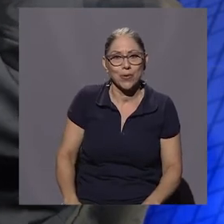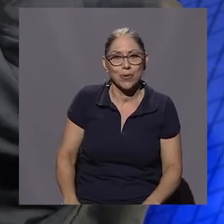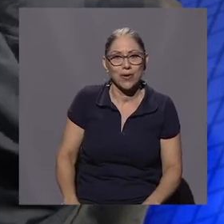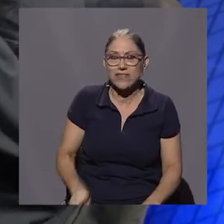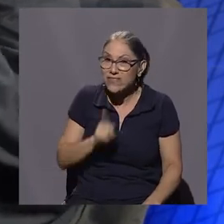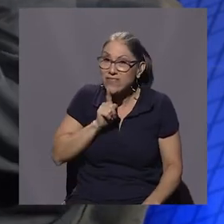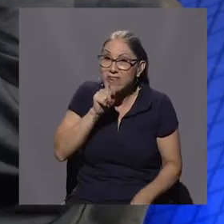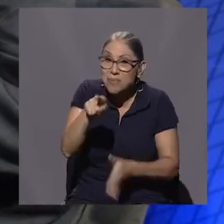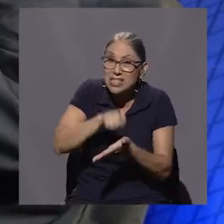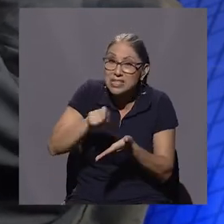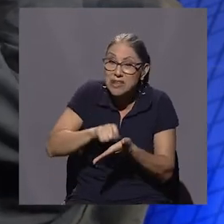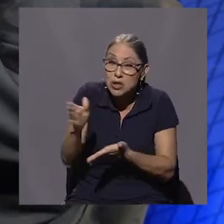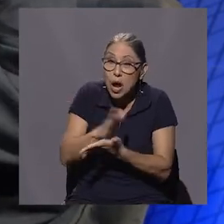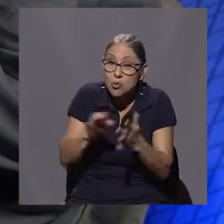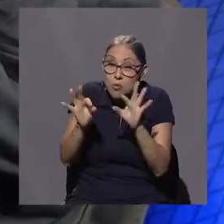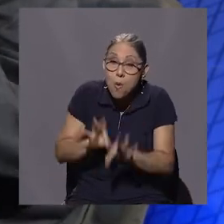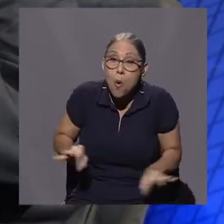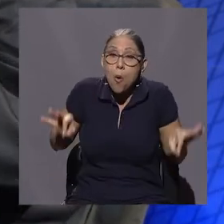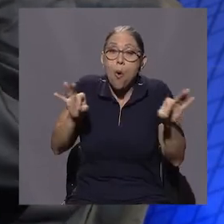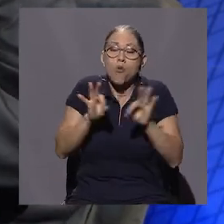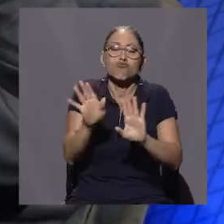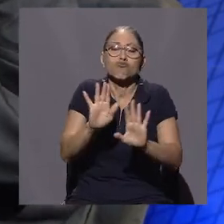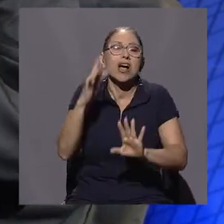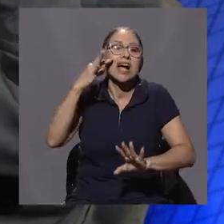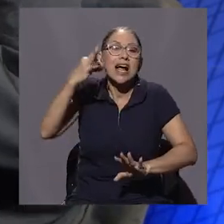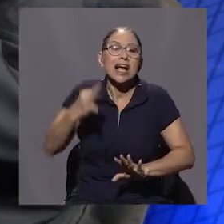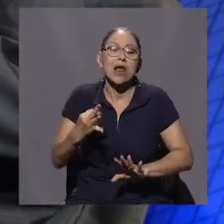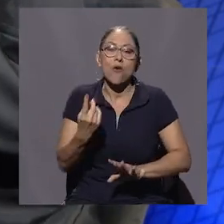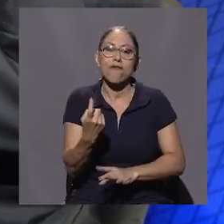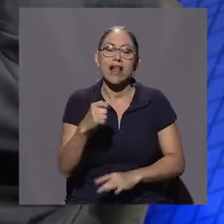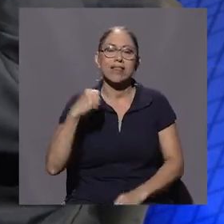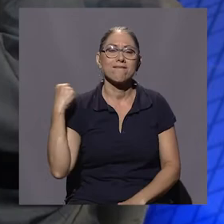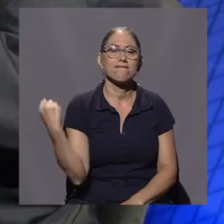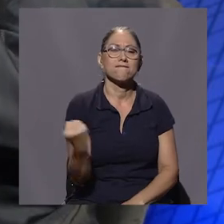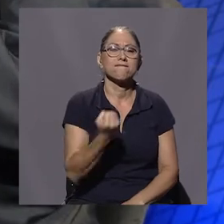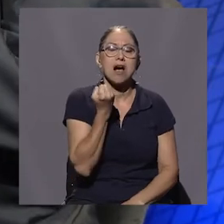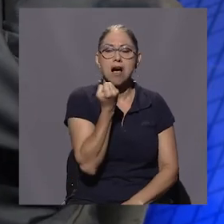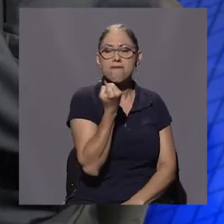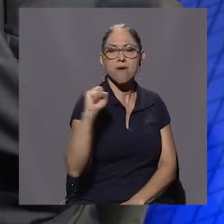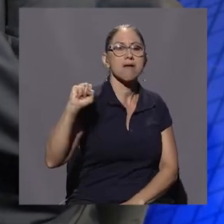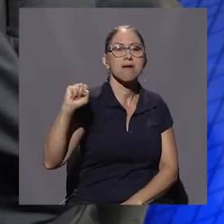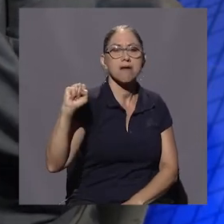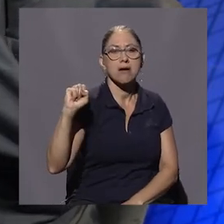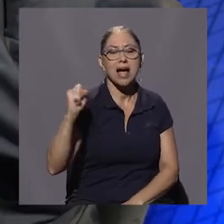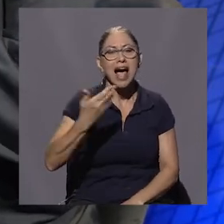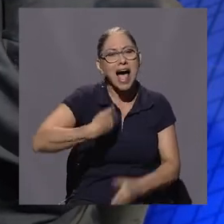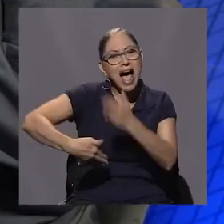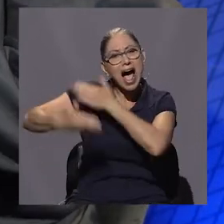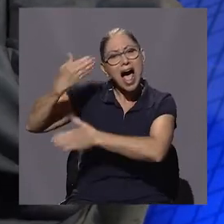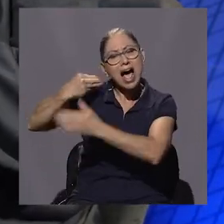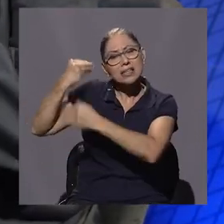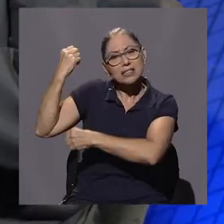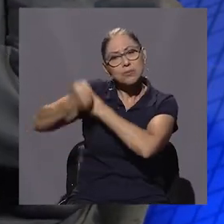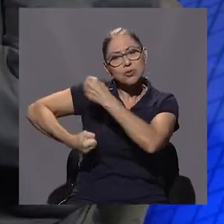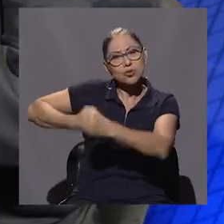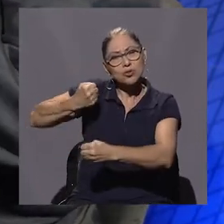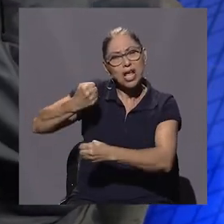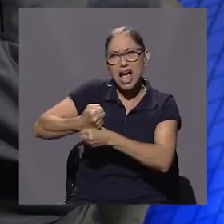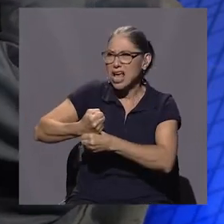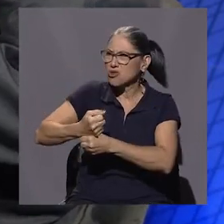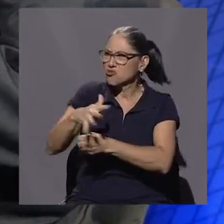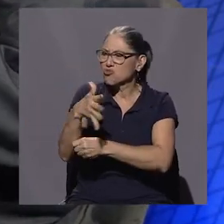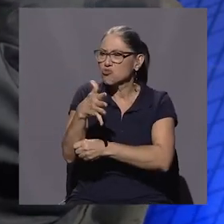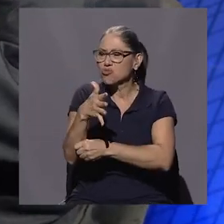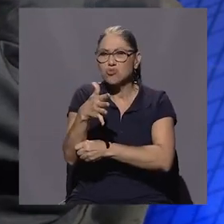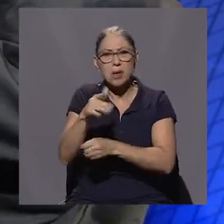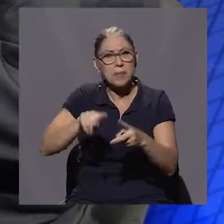el valor de la rebeldía. Yo hace muchos años escribí un artículo allá